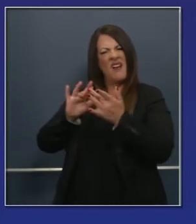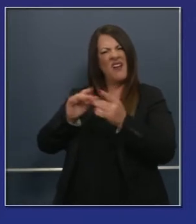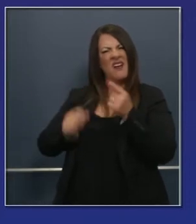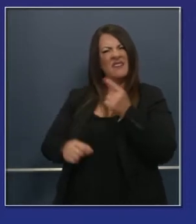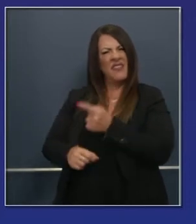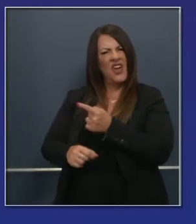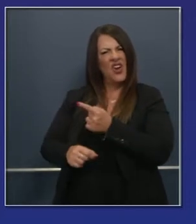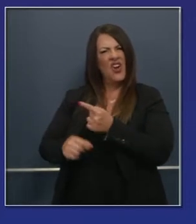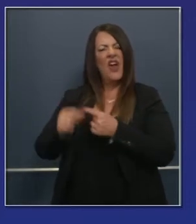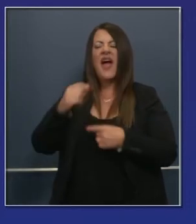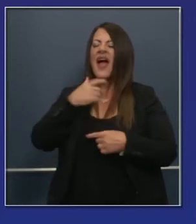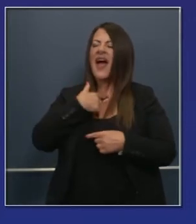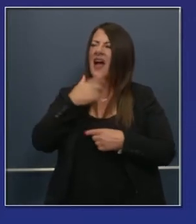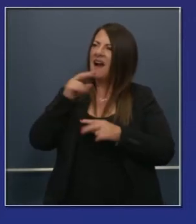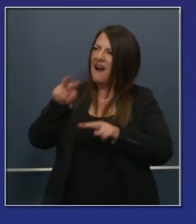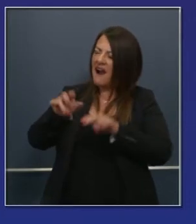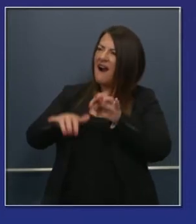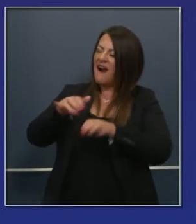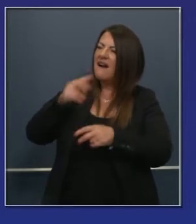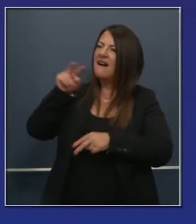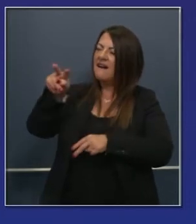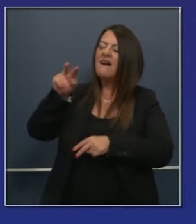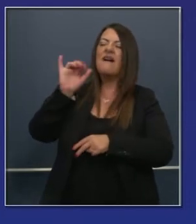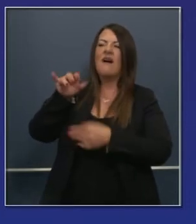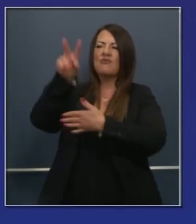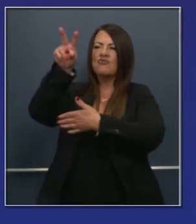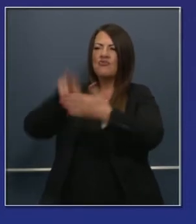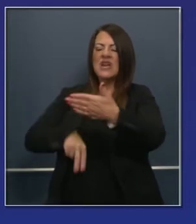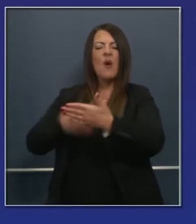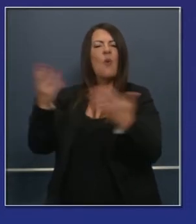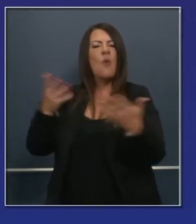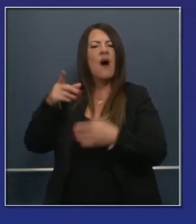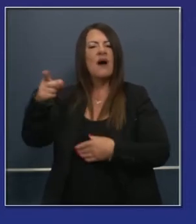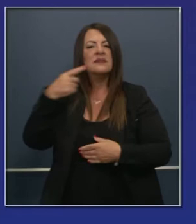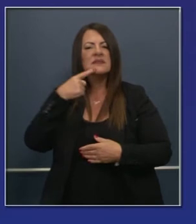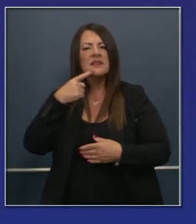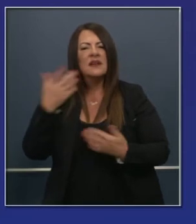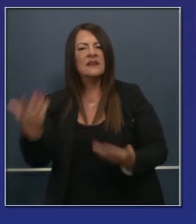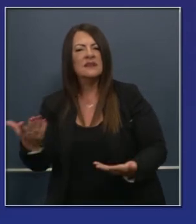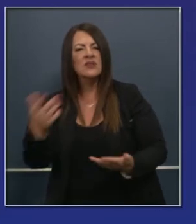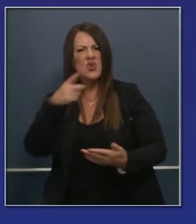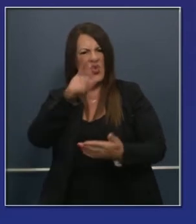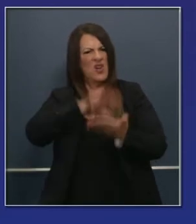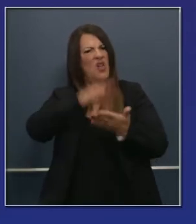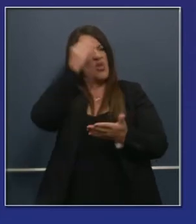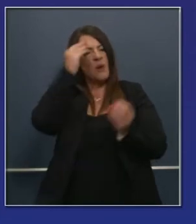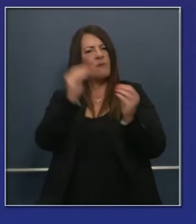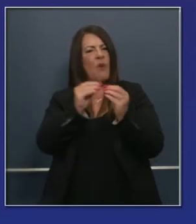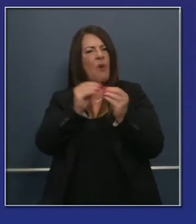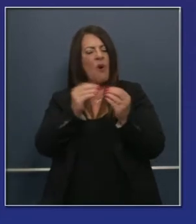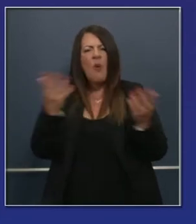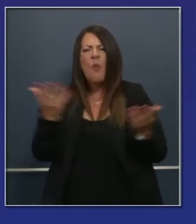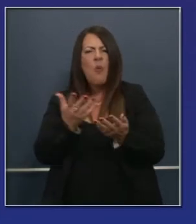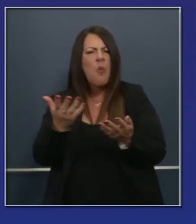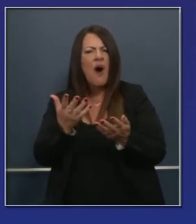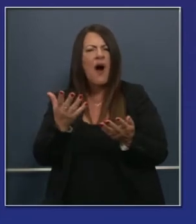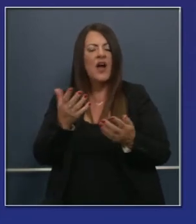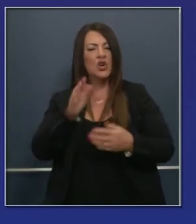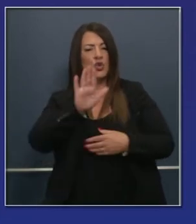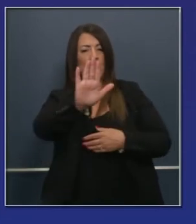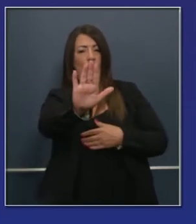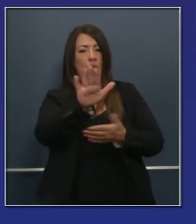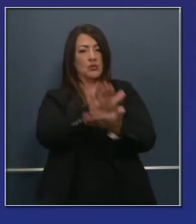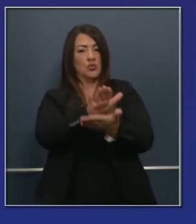repito, COVID19.ca.gov. Les pido que vayan a la página y que se